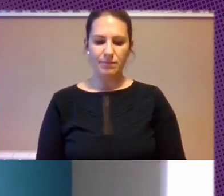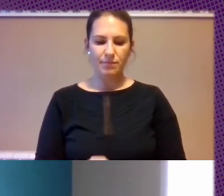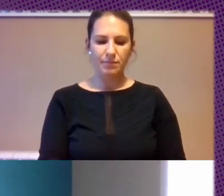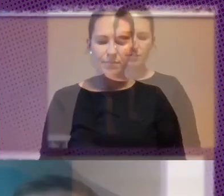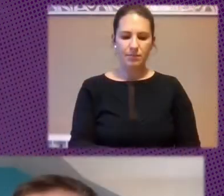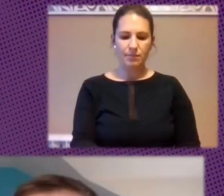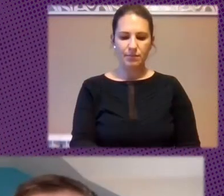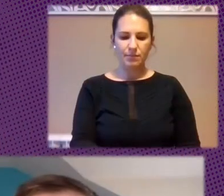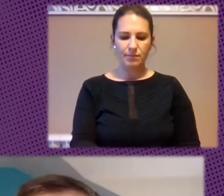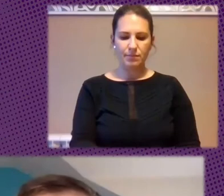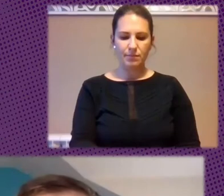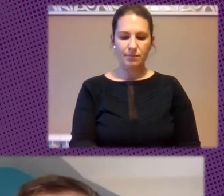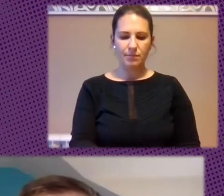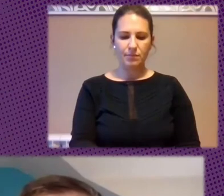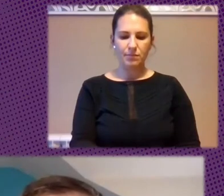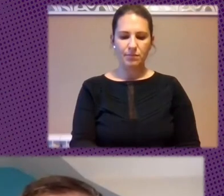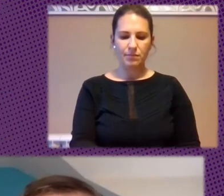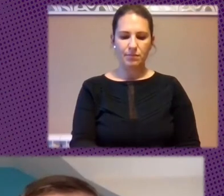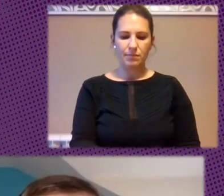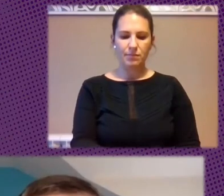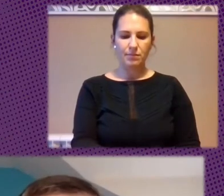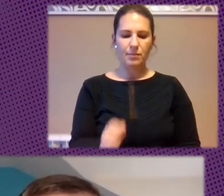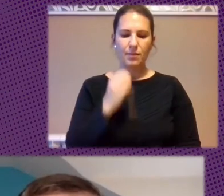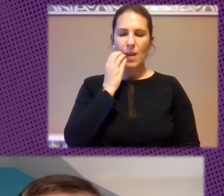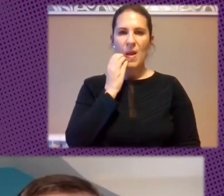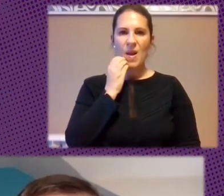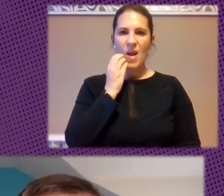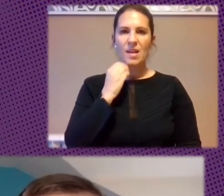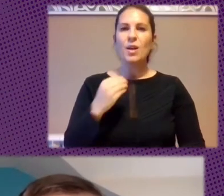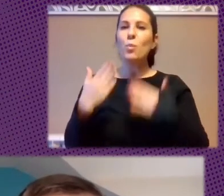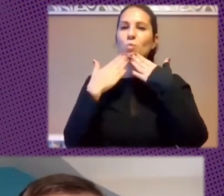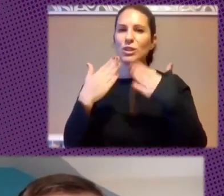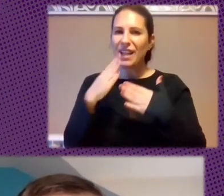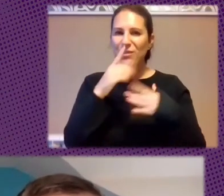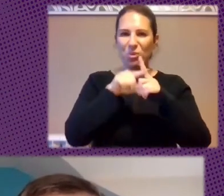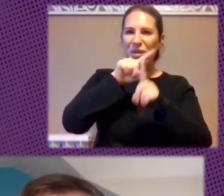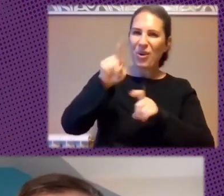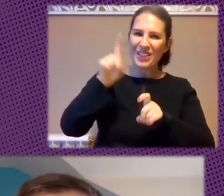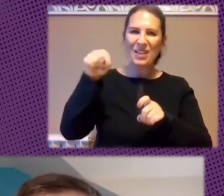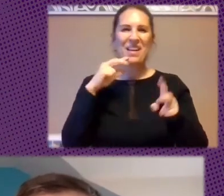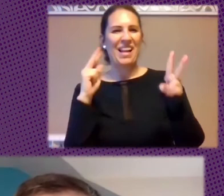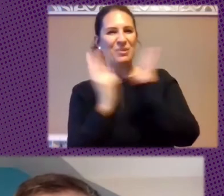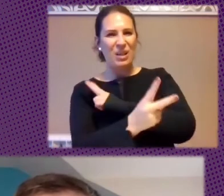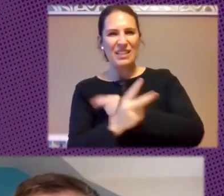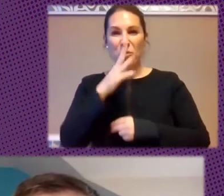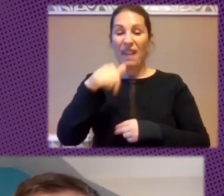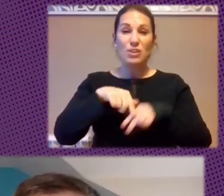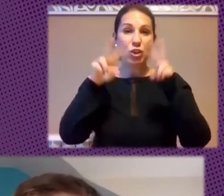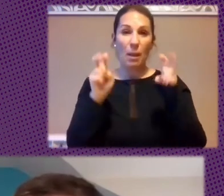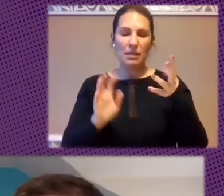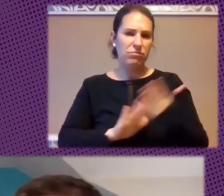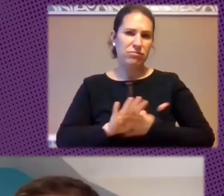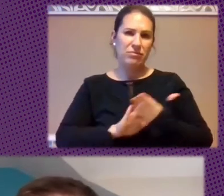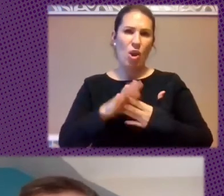Muchísimas Gracias Por Por La Pregunta Y Por La Respuesta También Que Bueno Todas Estas Sugestiones Podríamos Yo creo Que Estar Aquí